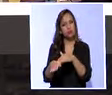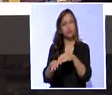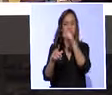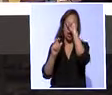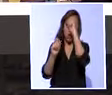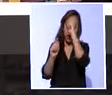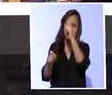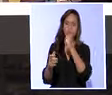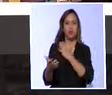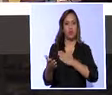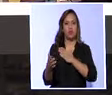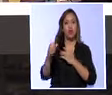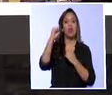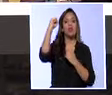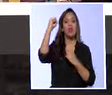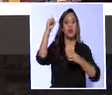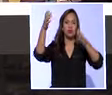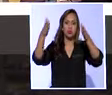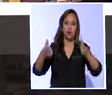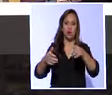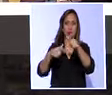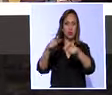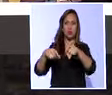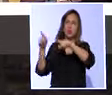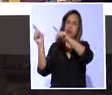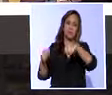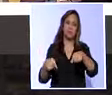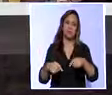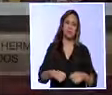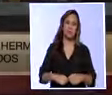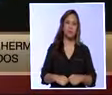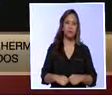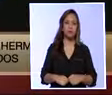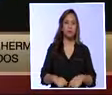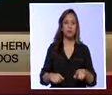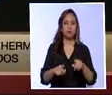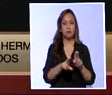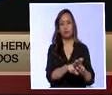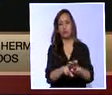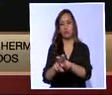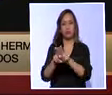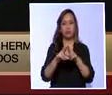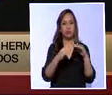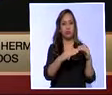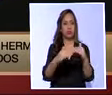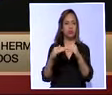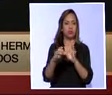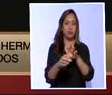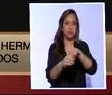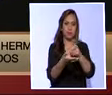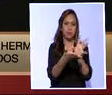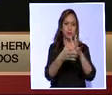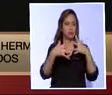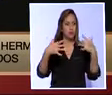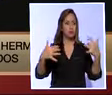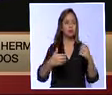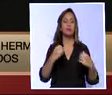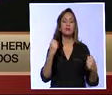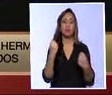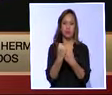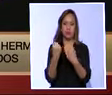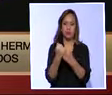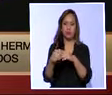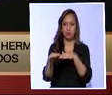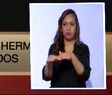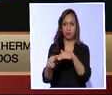respeten los derechos humanos de los migrantes. De manera unánime, Pleno de la Asamblea Nacional aprobó una resolución de respaldo